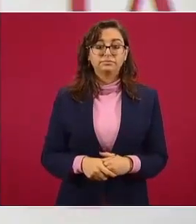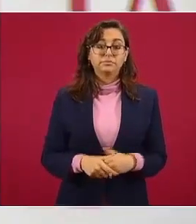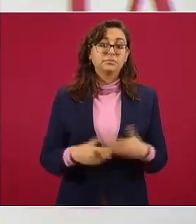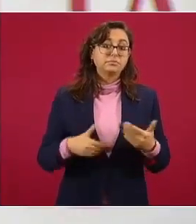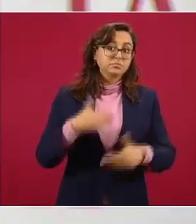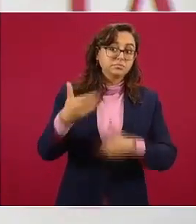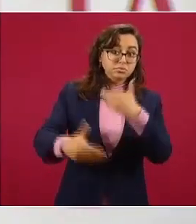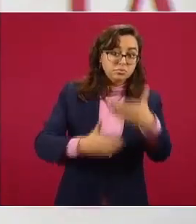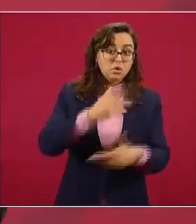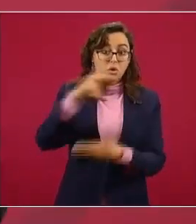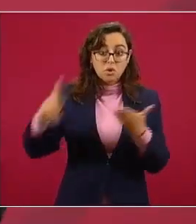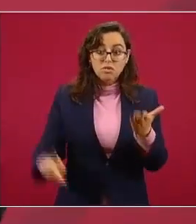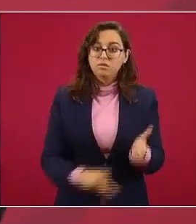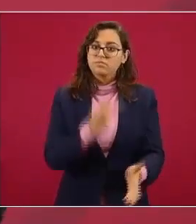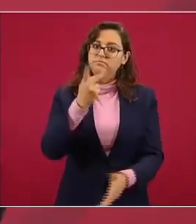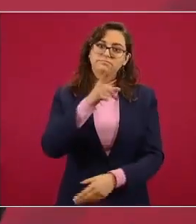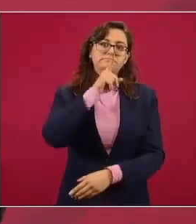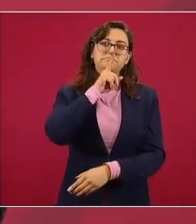vuelva a ocurrir